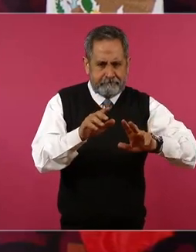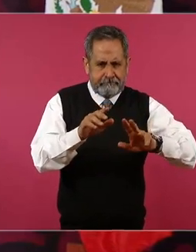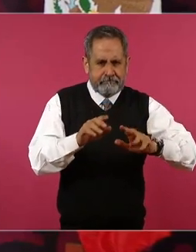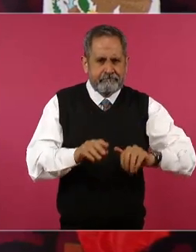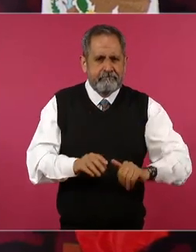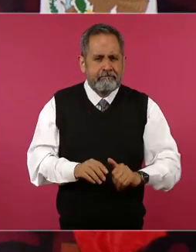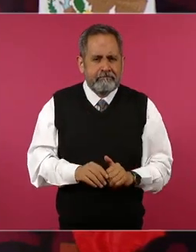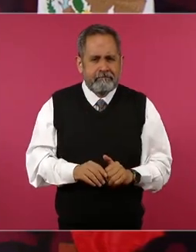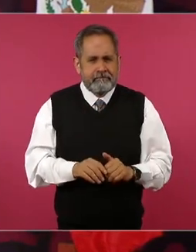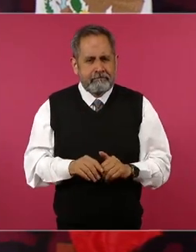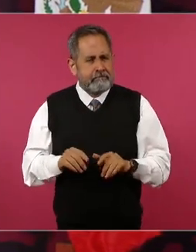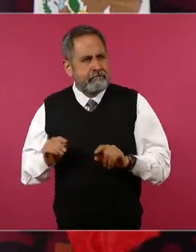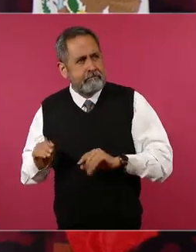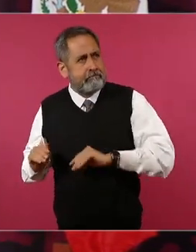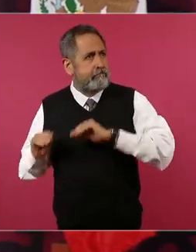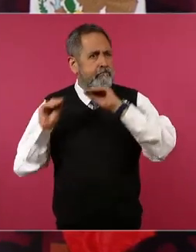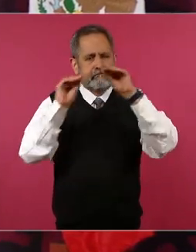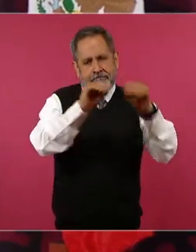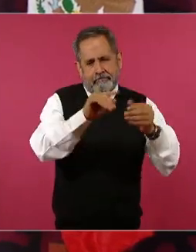que se van